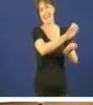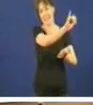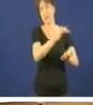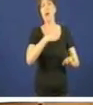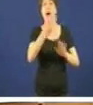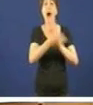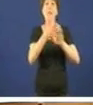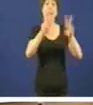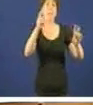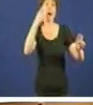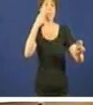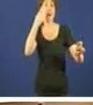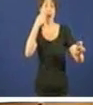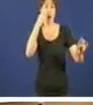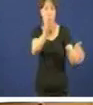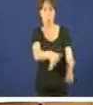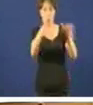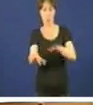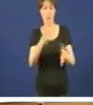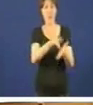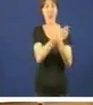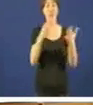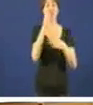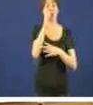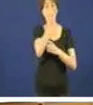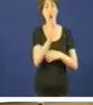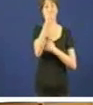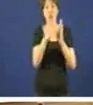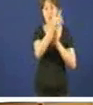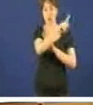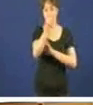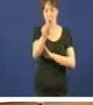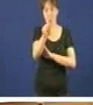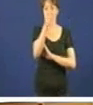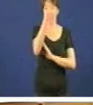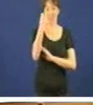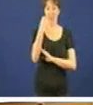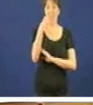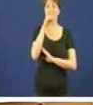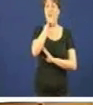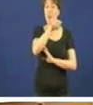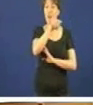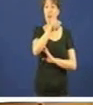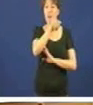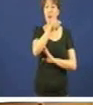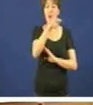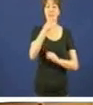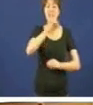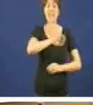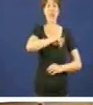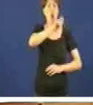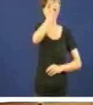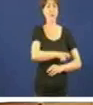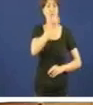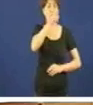bancarización da zaoito de suño de 2011 sei cachorou aquel día en Montepío señor Feijo referiuse o efeito